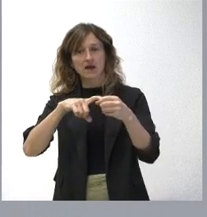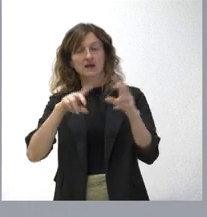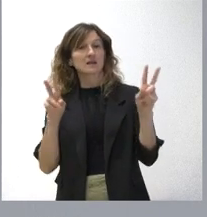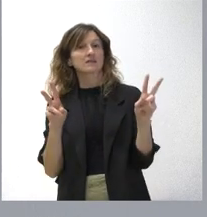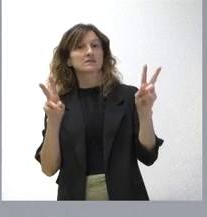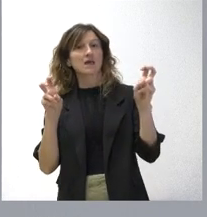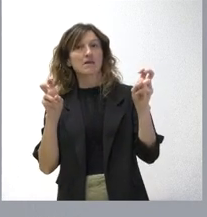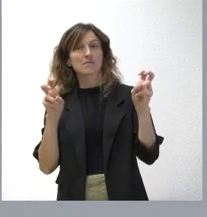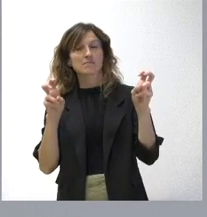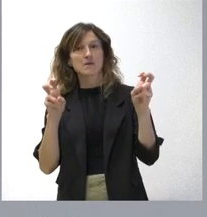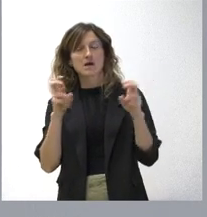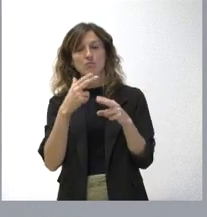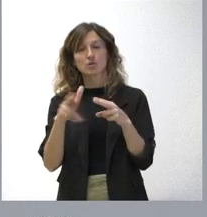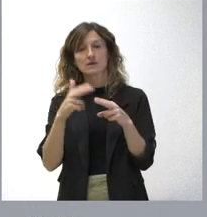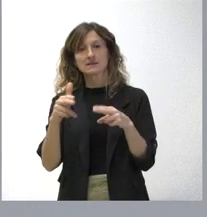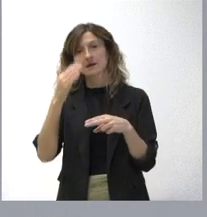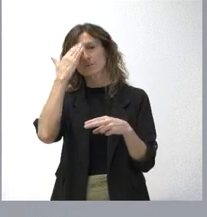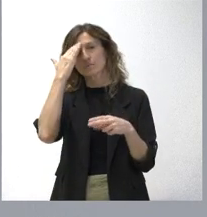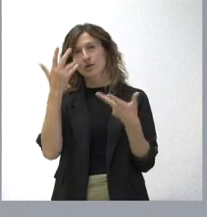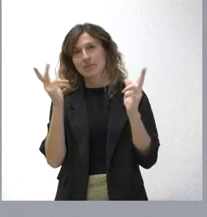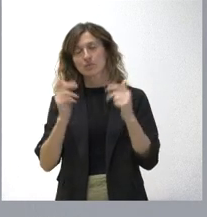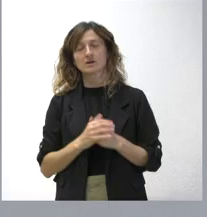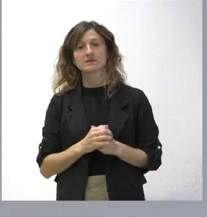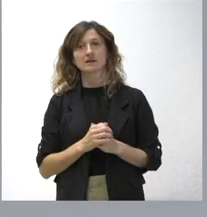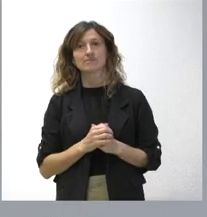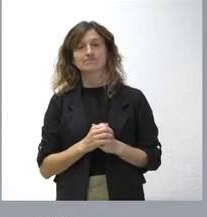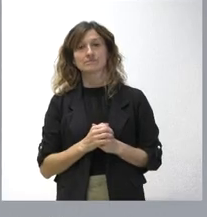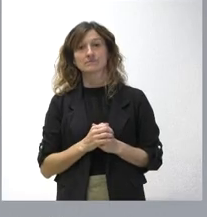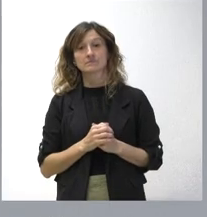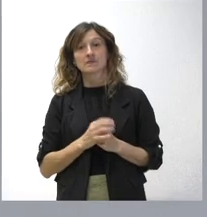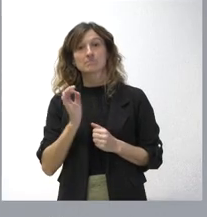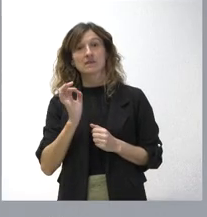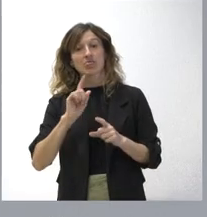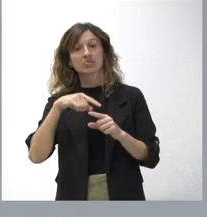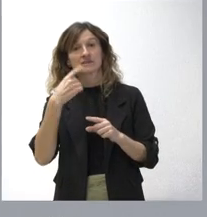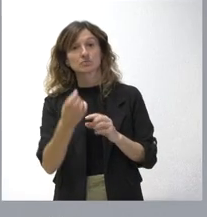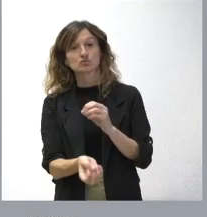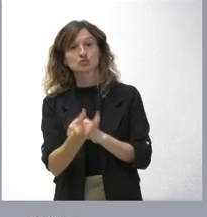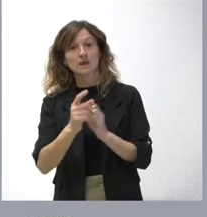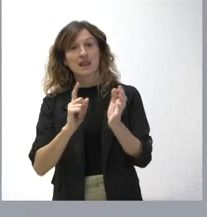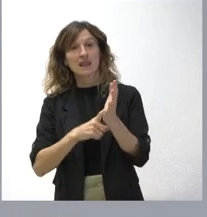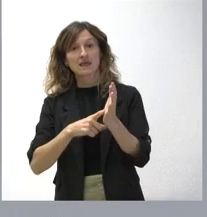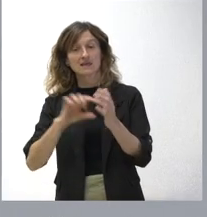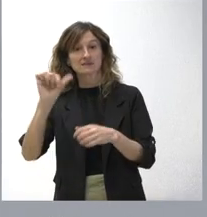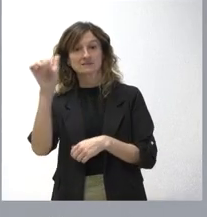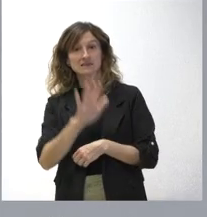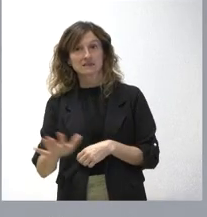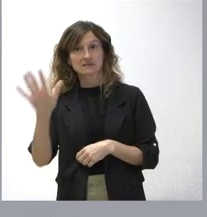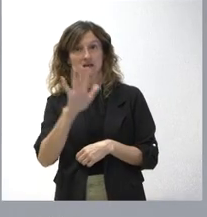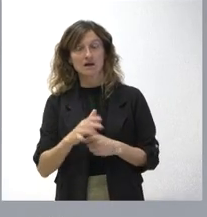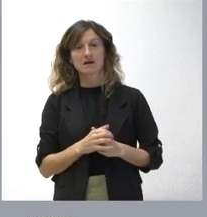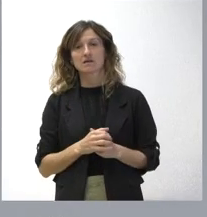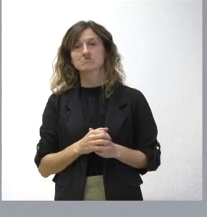refiere a la política de memoria democrática. Es cierto que con posterioridad ha aparecido una ley estatal que, por lo tanto,